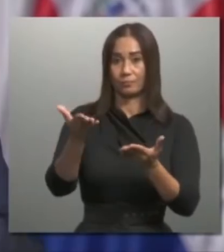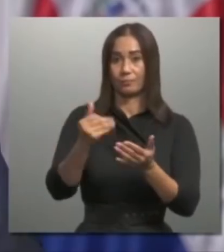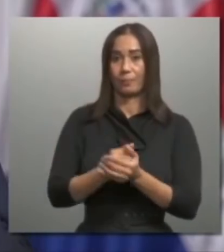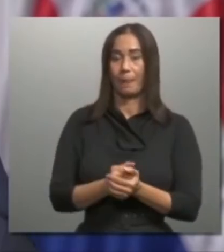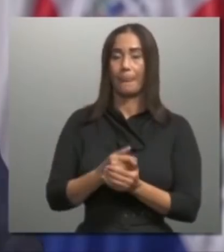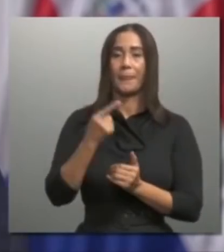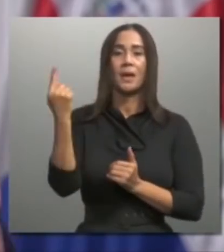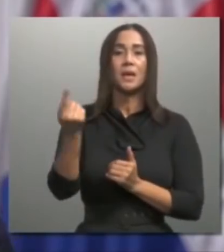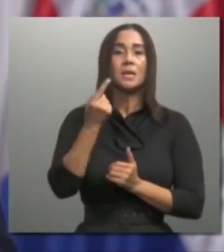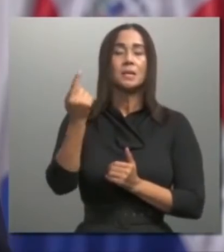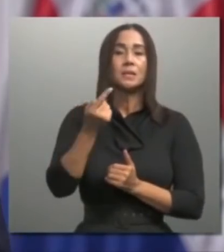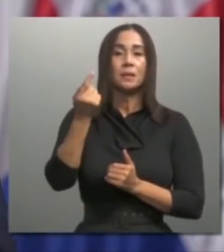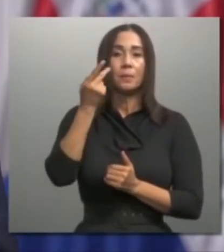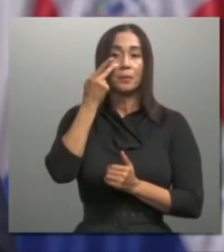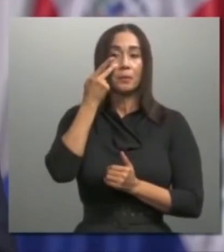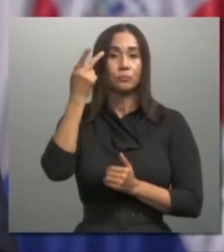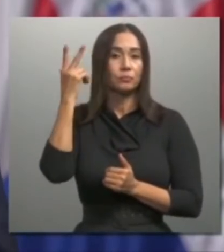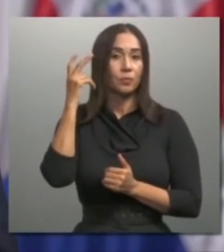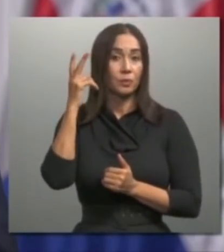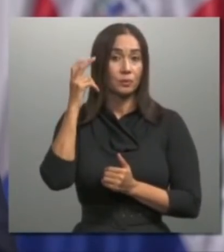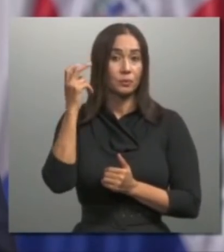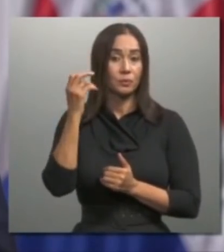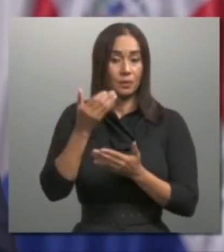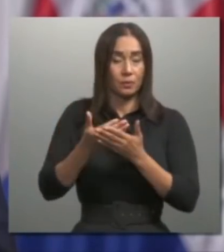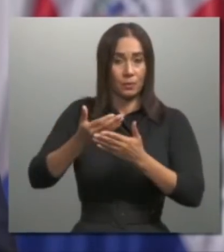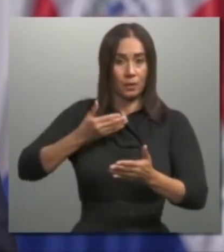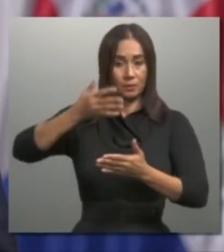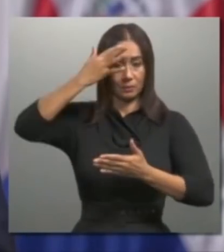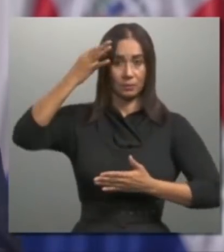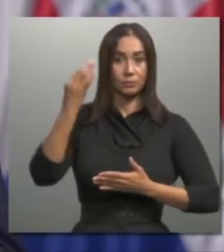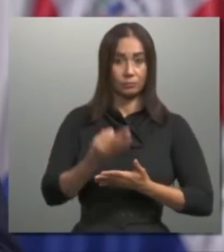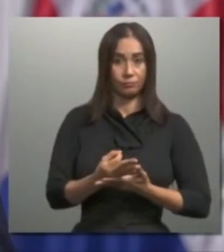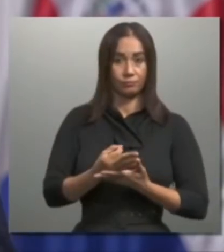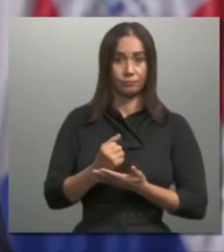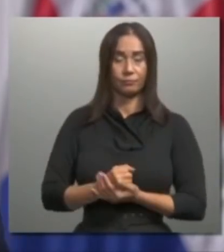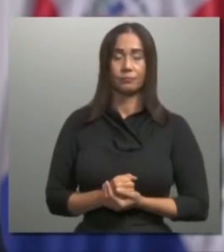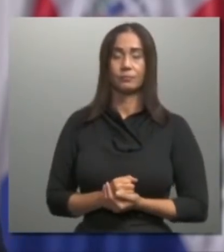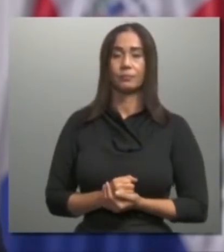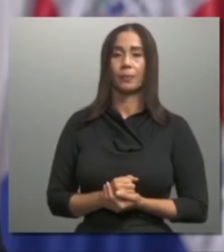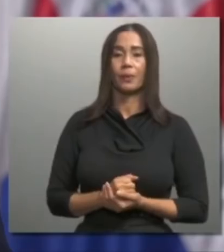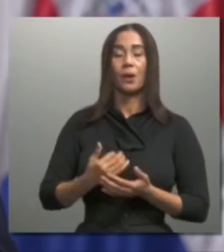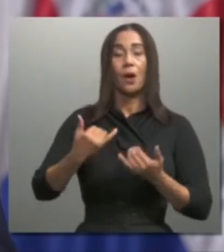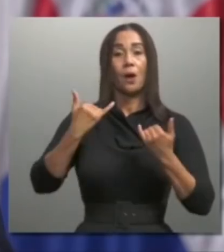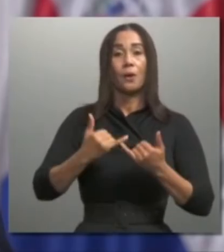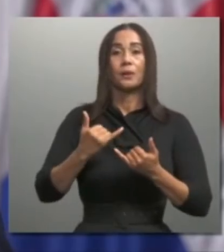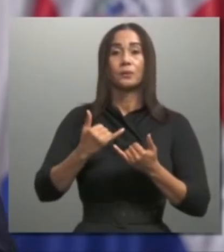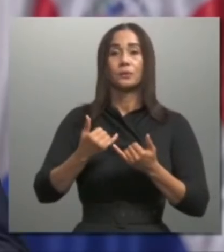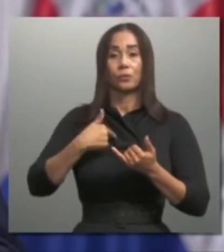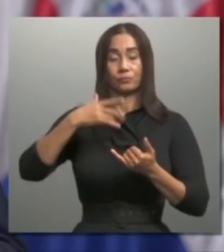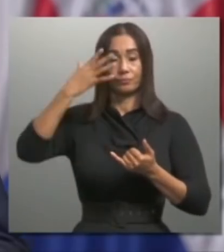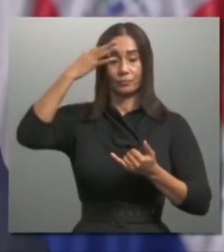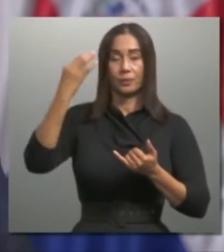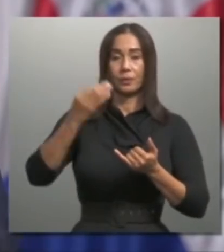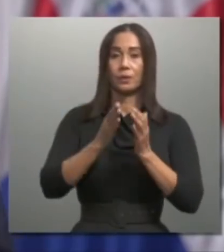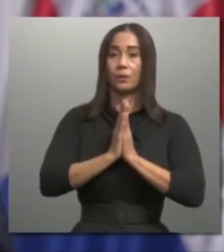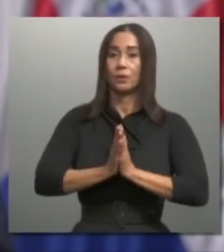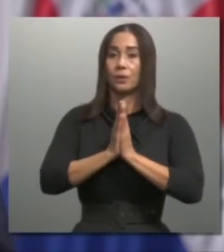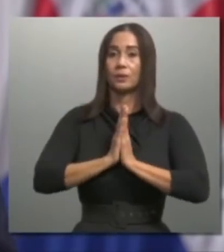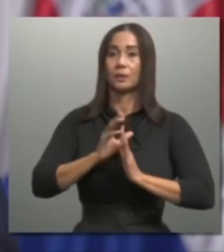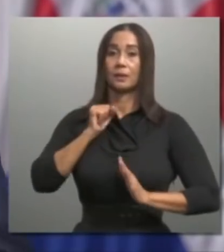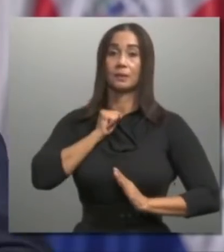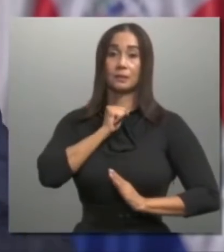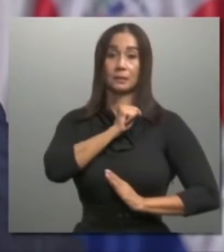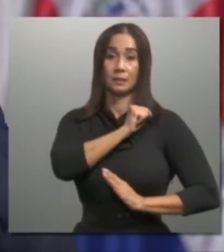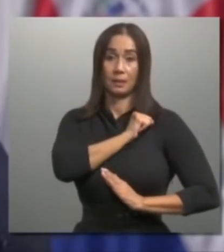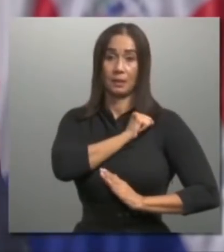Siempre los he escuchado para tomar decisiones importantes. Consecuentemente, he decidido solicitar al Senado de la República